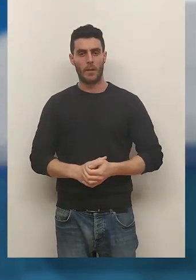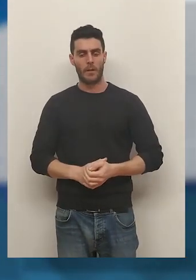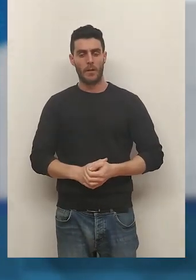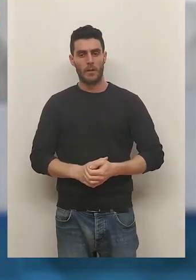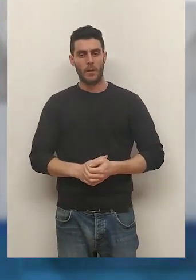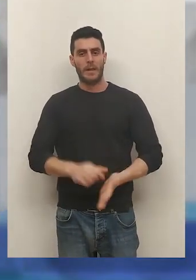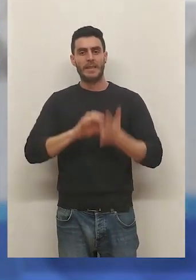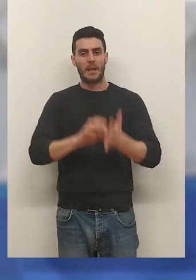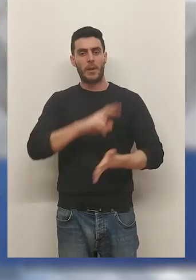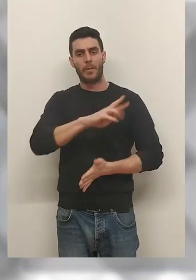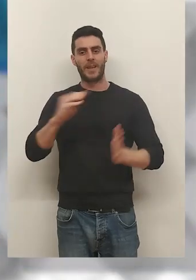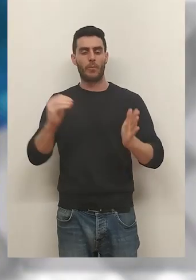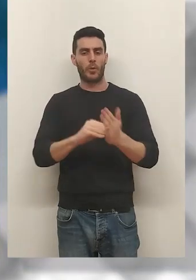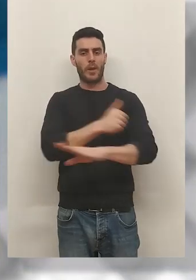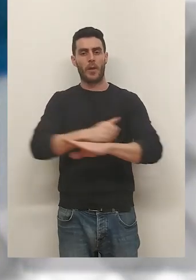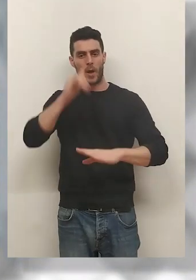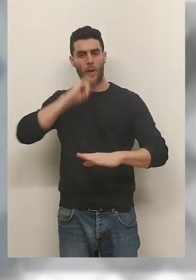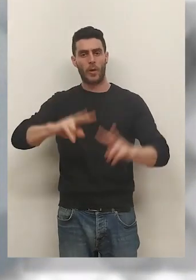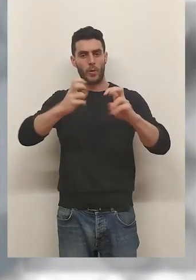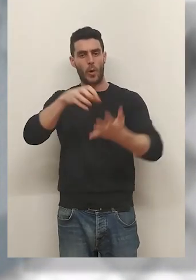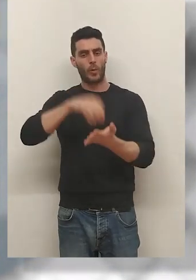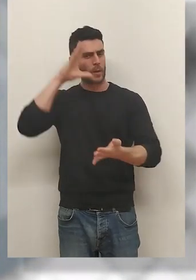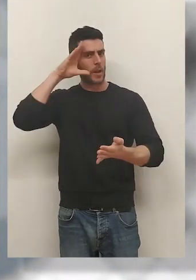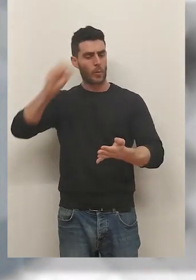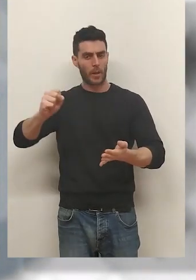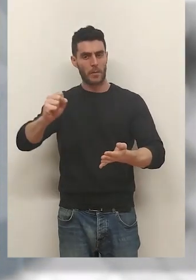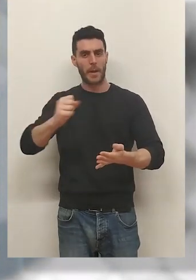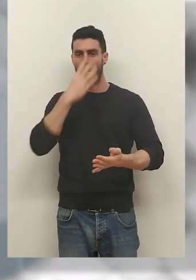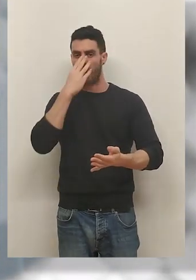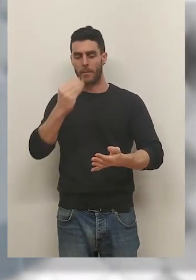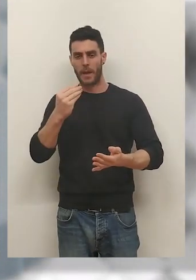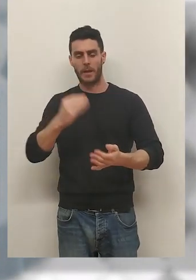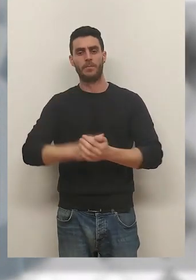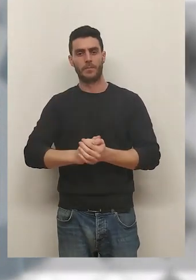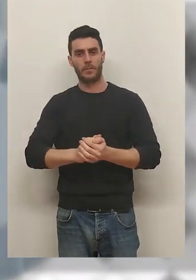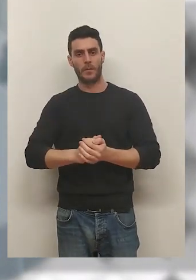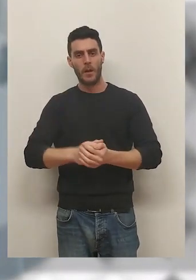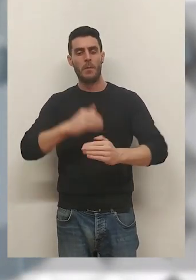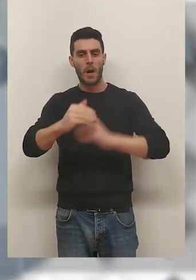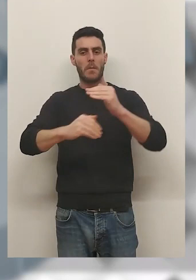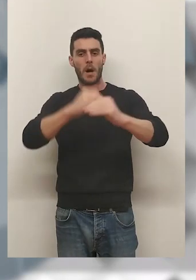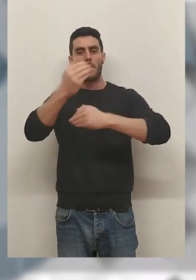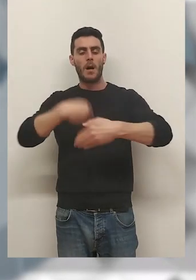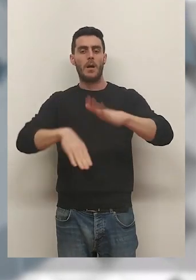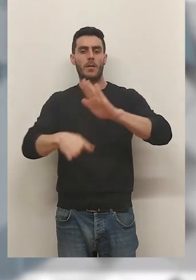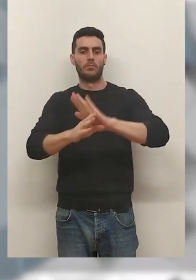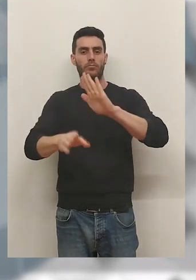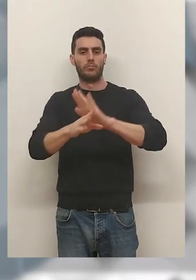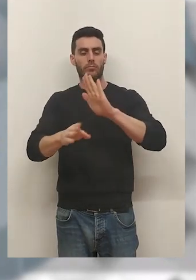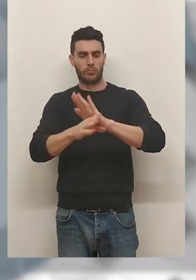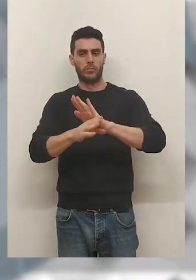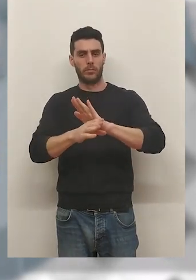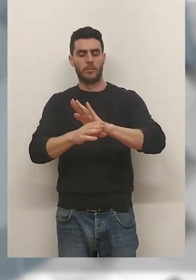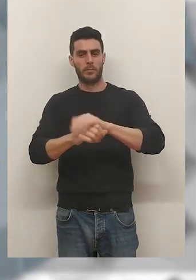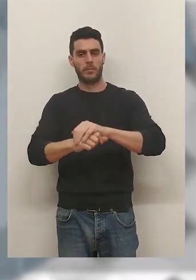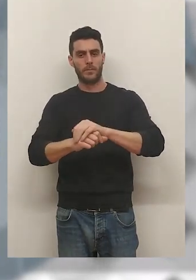Dará servicio a 24.000 riojanos. El nuevo cuartel de la Guardia Civil de Villa Mediana de Iregua va dando pasos para convertirse en una realidad.